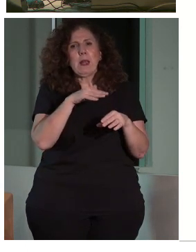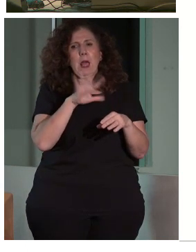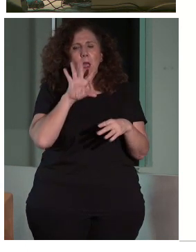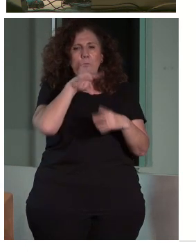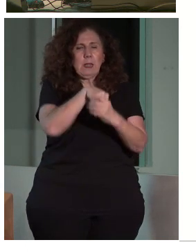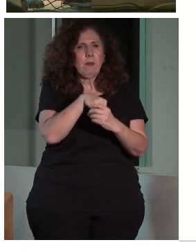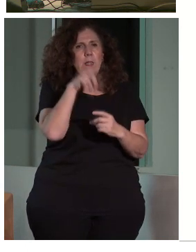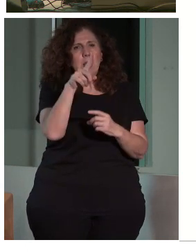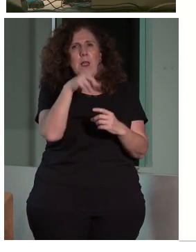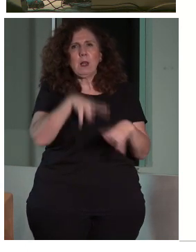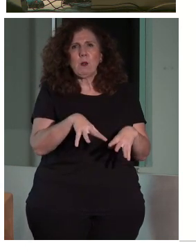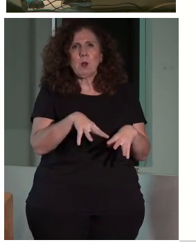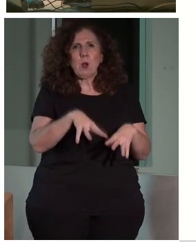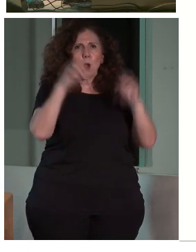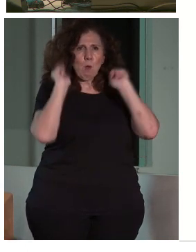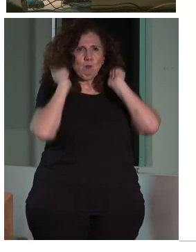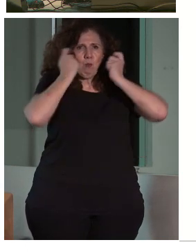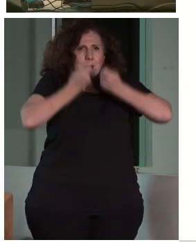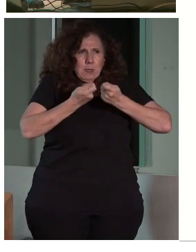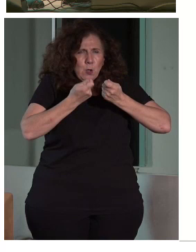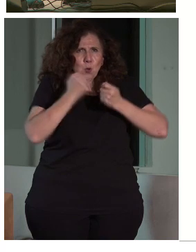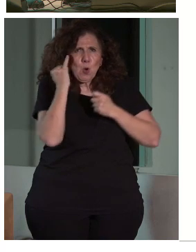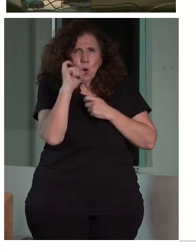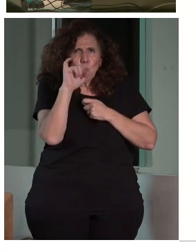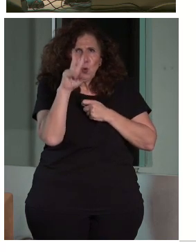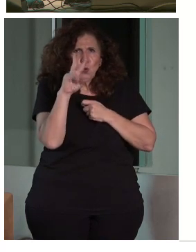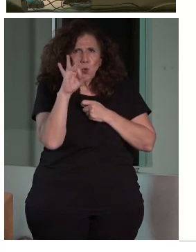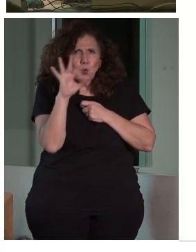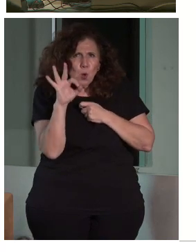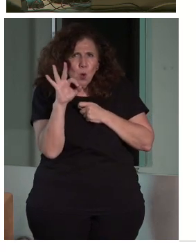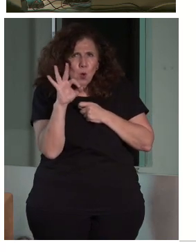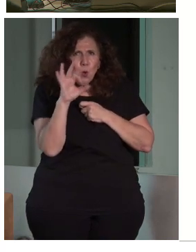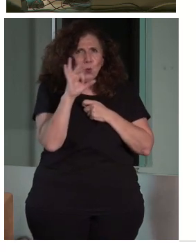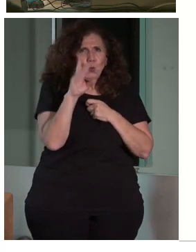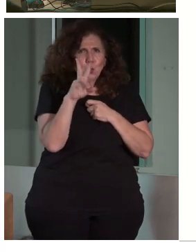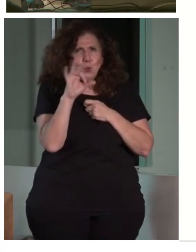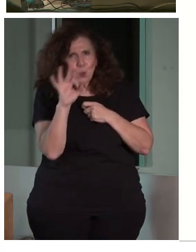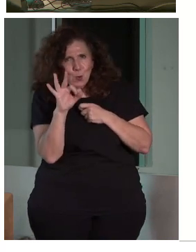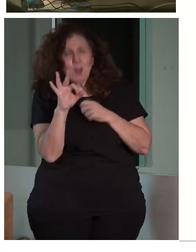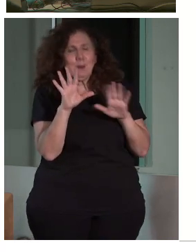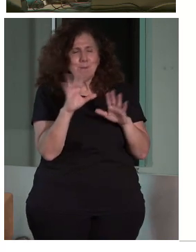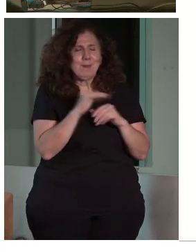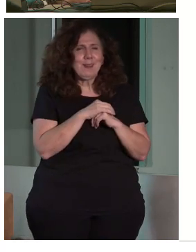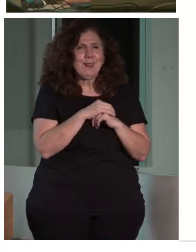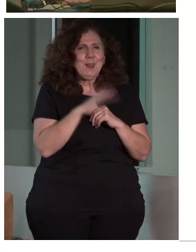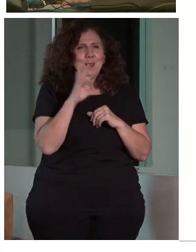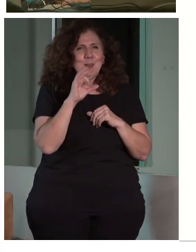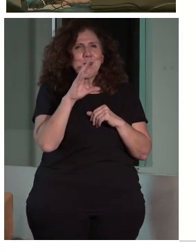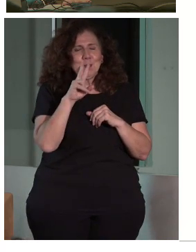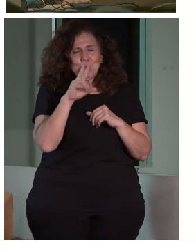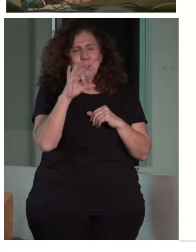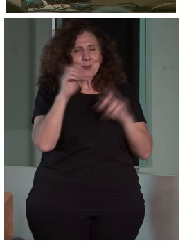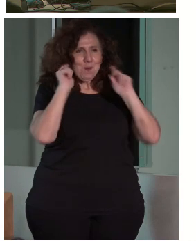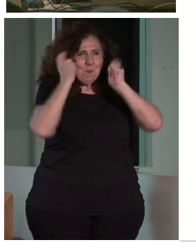de Yuso o de Suso, el pequeñito. De Suso es el pequeñito. Y,